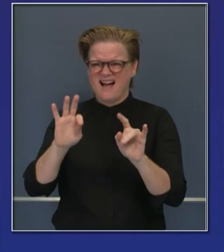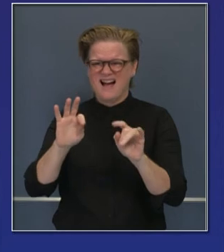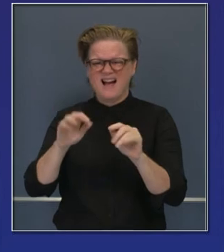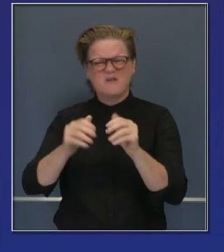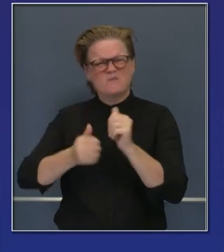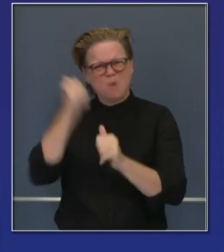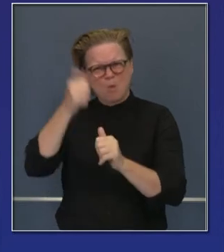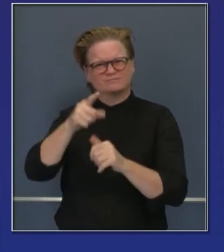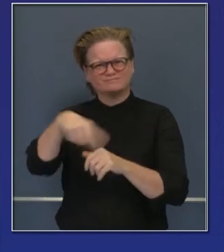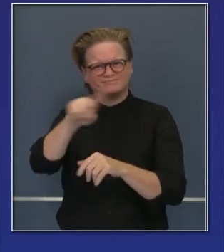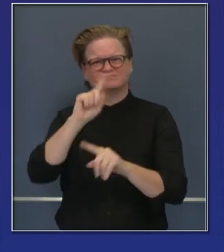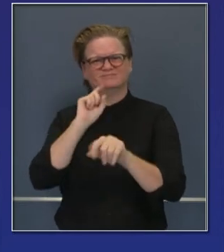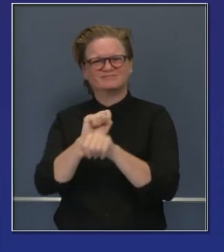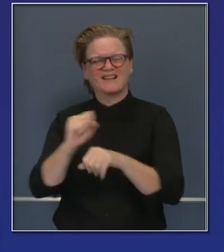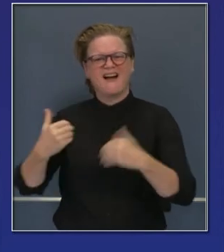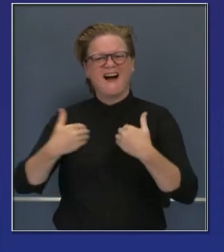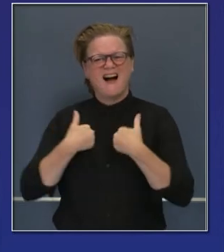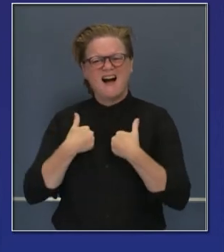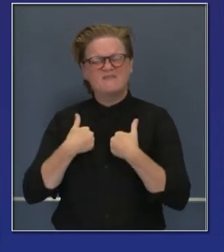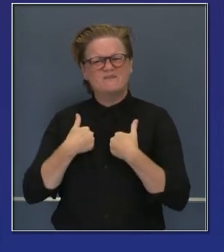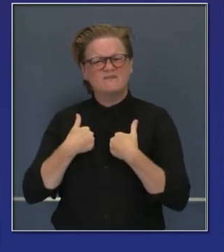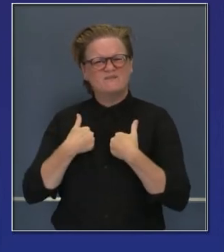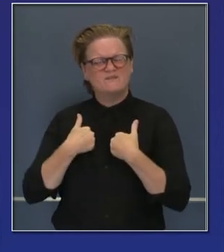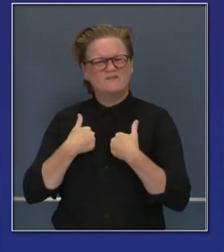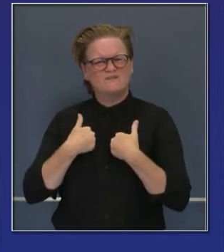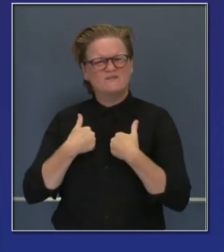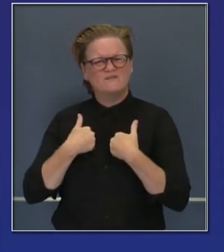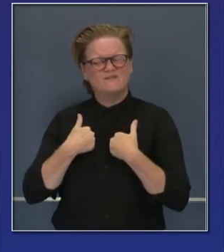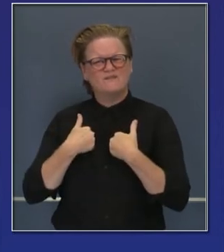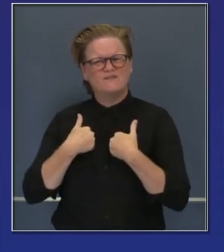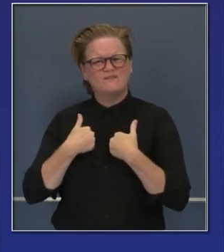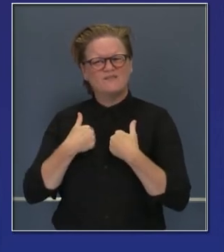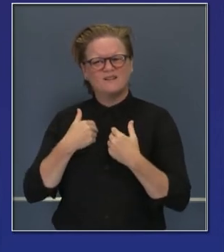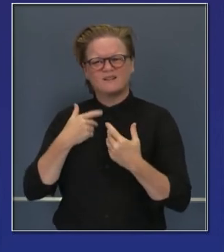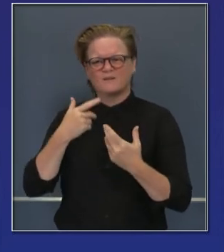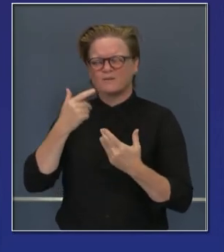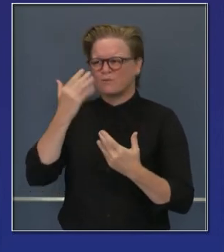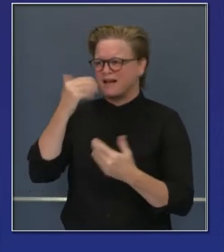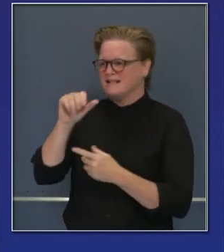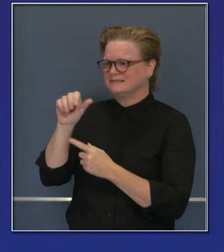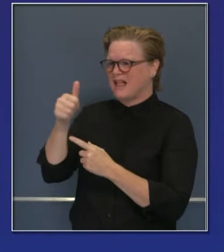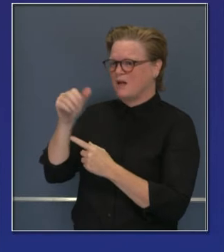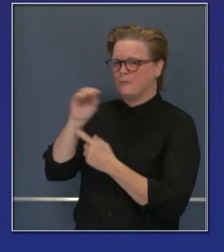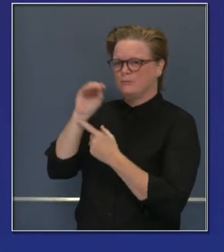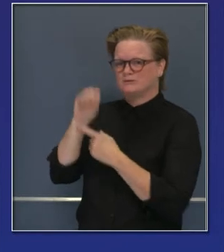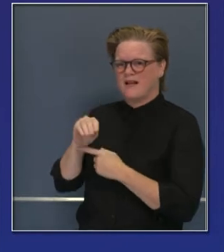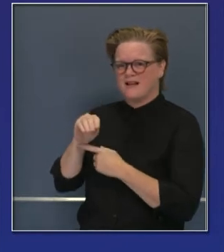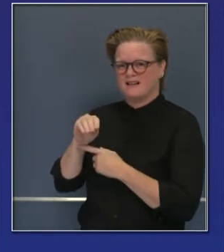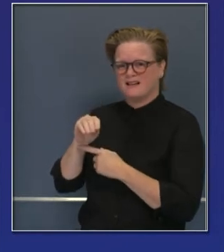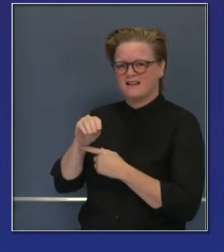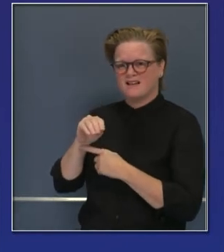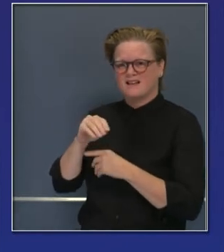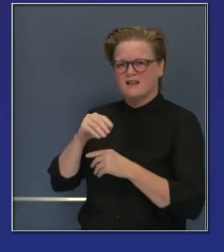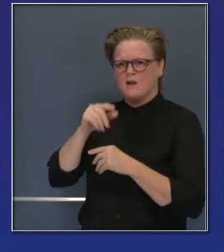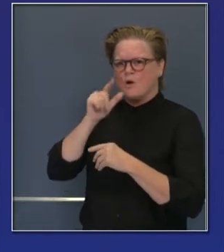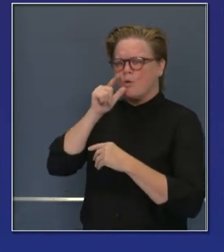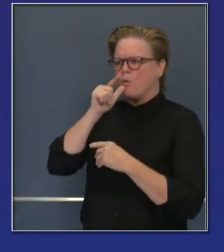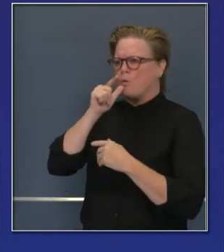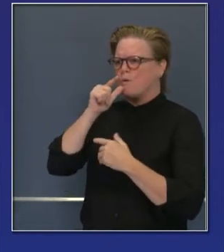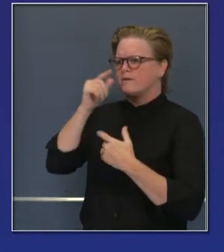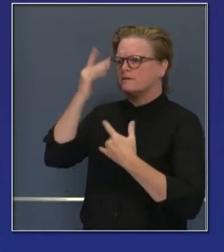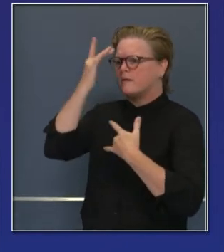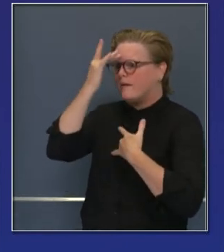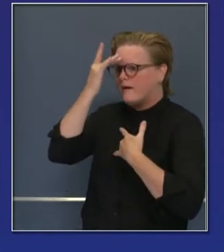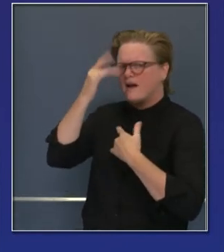son muertes. Y la interrogante es dónde están sucediendo todas las muertes. Debido a que son 10% de los casos para aquellos de más de